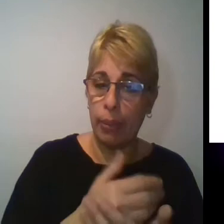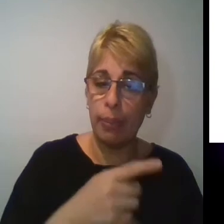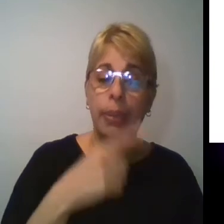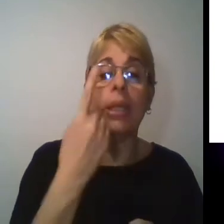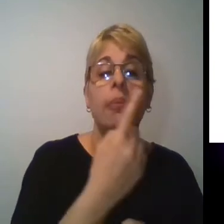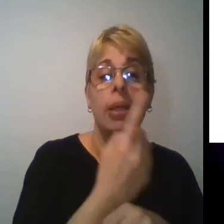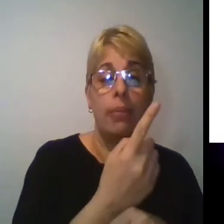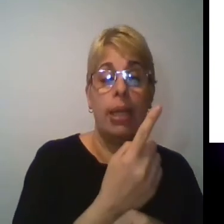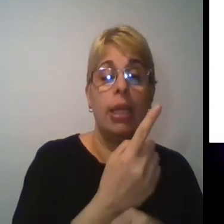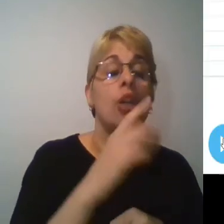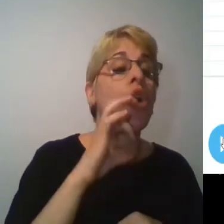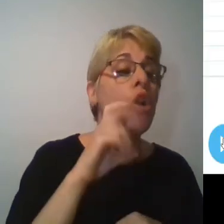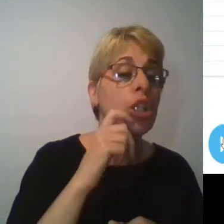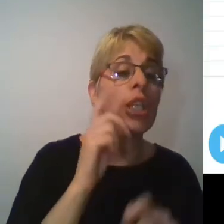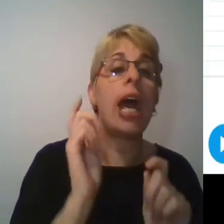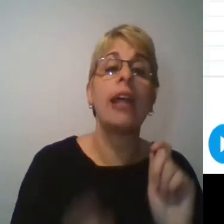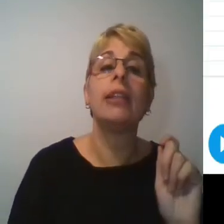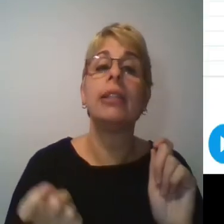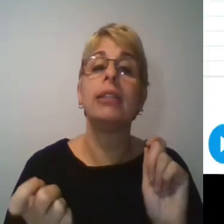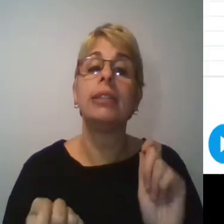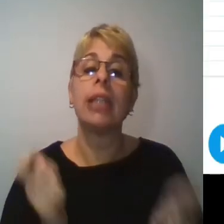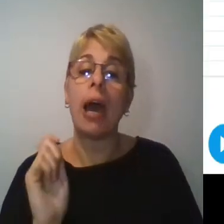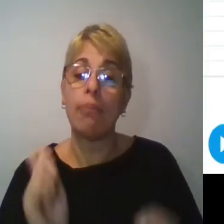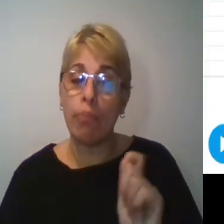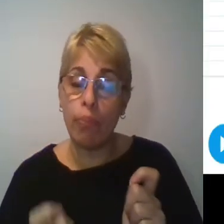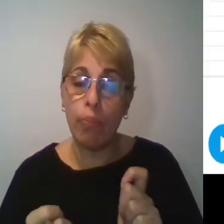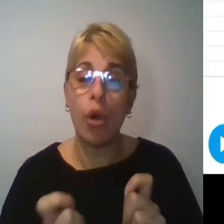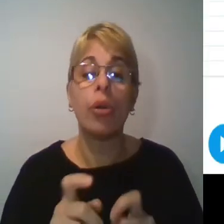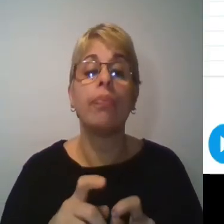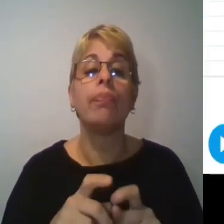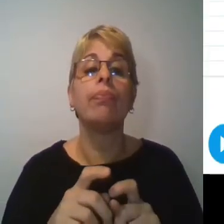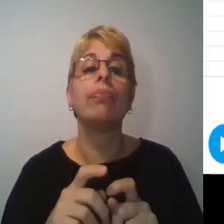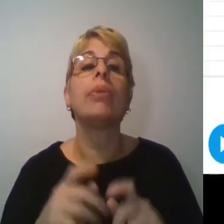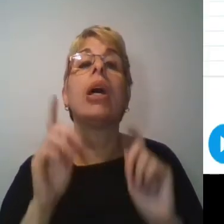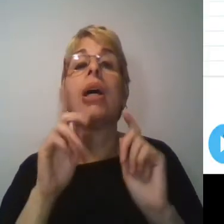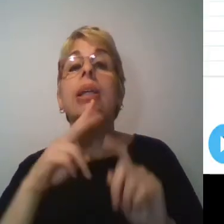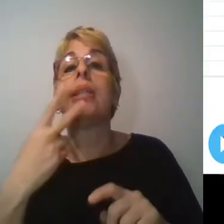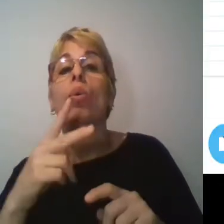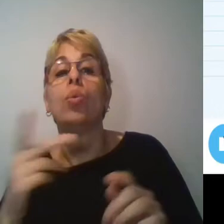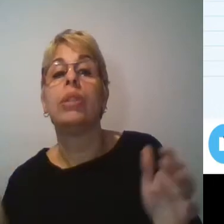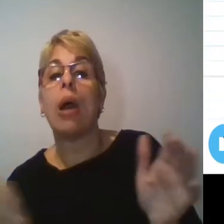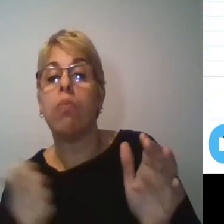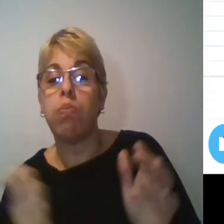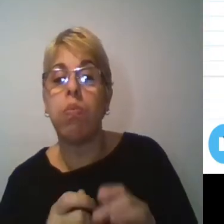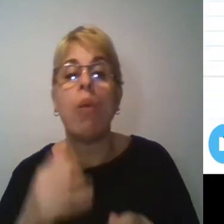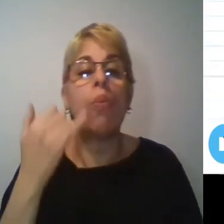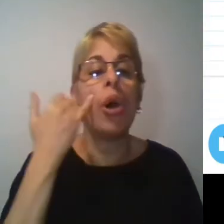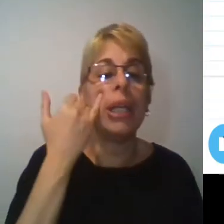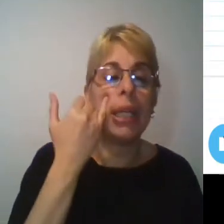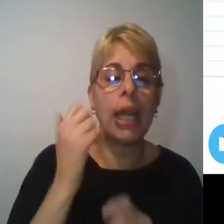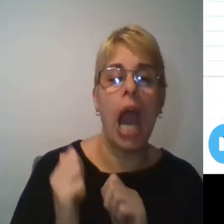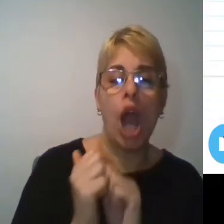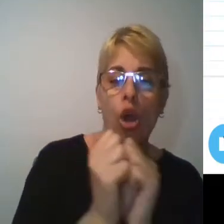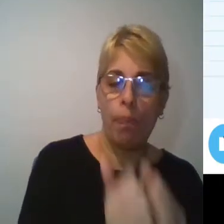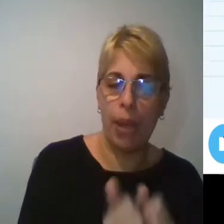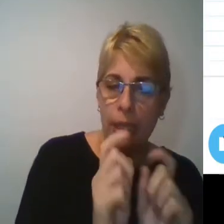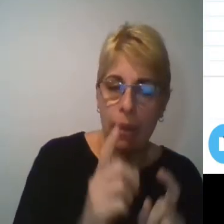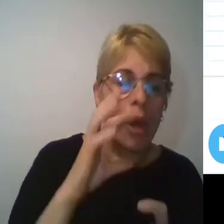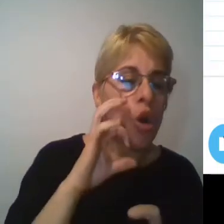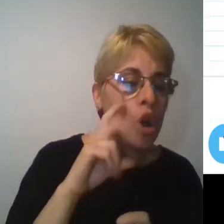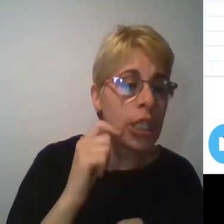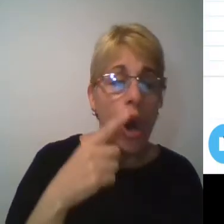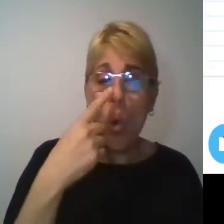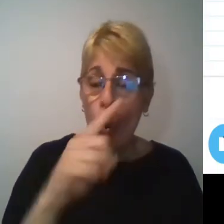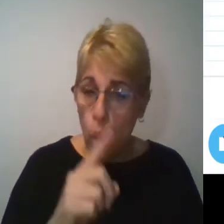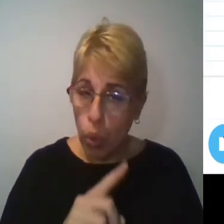tambor, la segunda corchea está en el bombo y tenemos la letra I que acompaña a esta corchea. Y por último, el